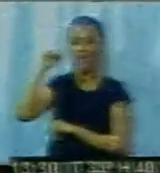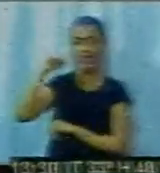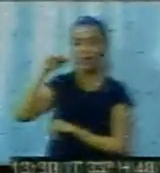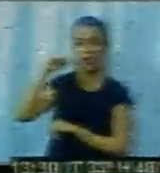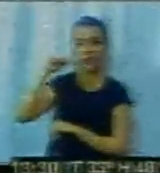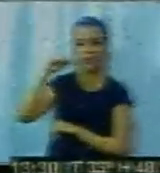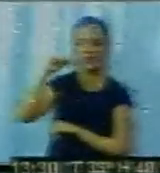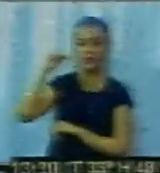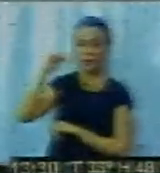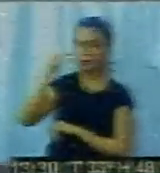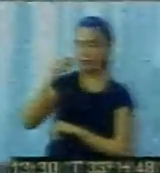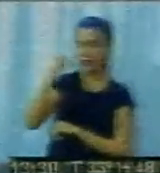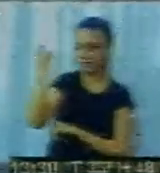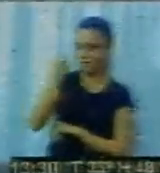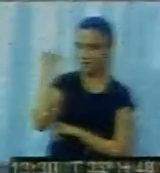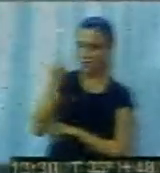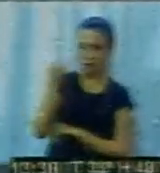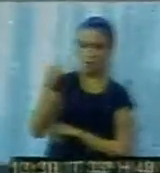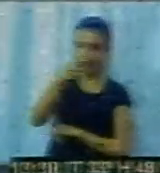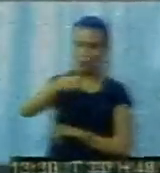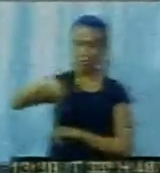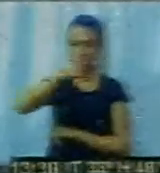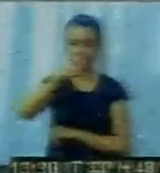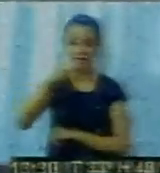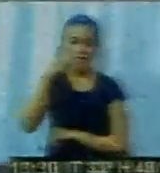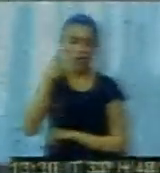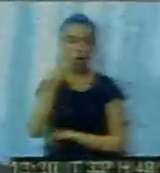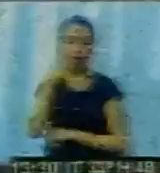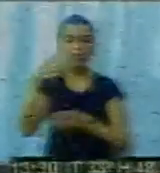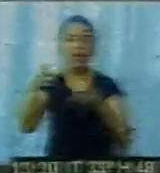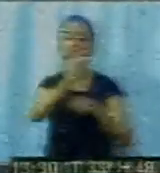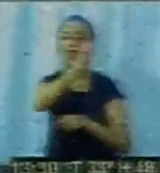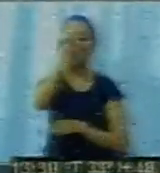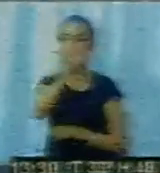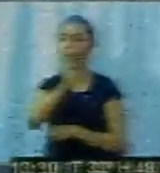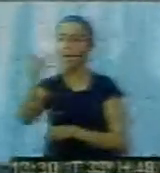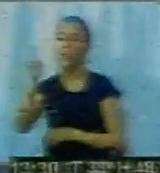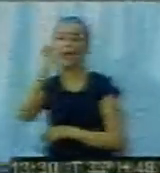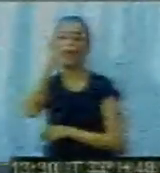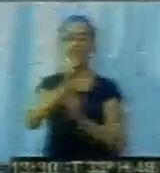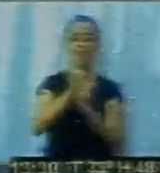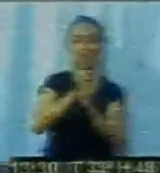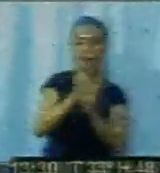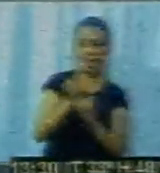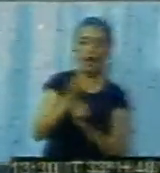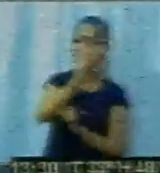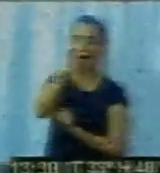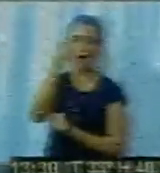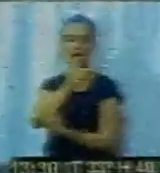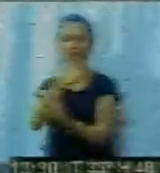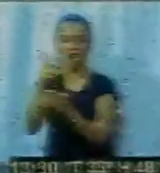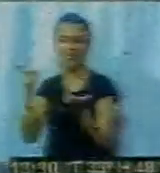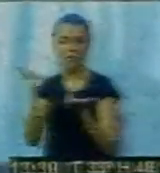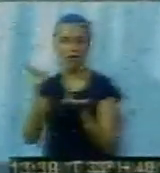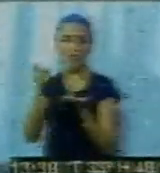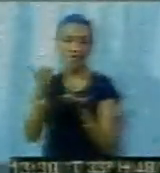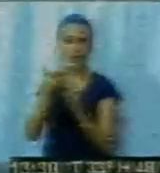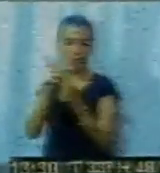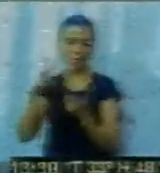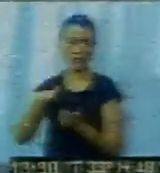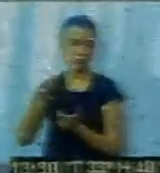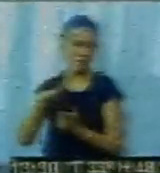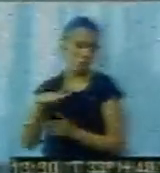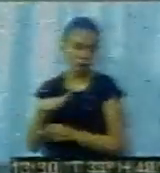saber del grupo, porque acá hay que armar un grupo de trabajo. Por ahí no todos se llevan bien, pero a la hora de trabajar tenemos que